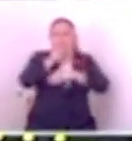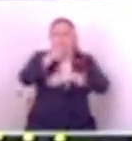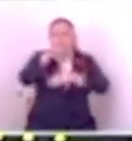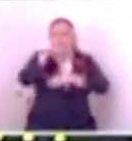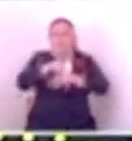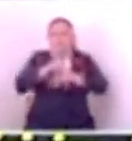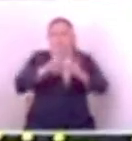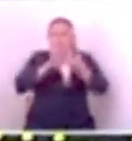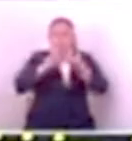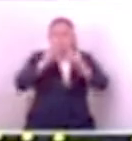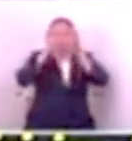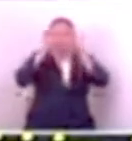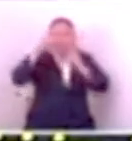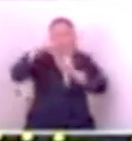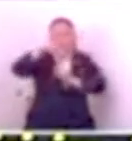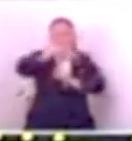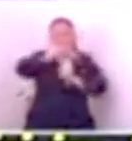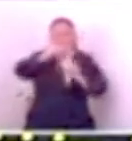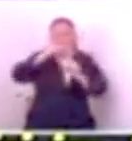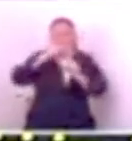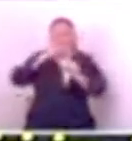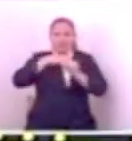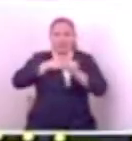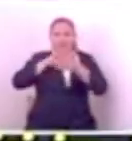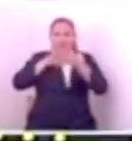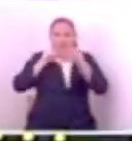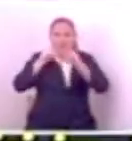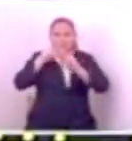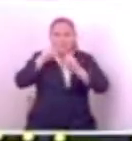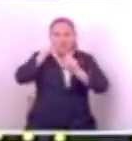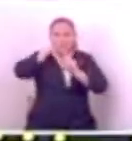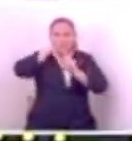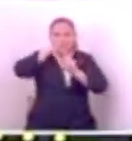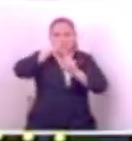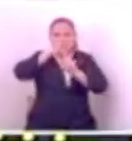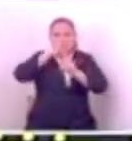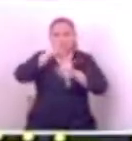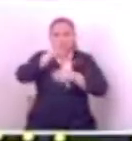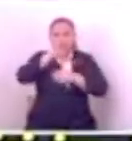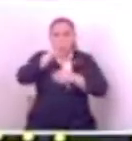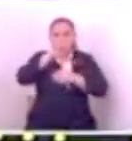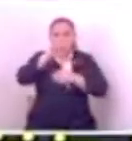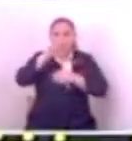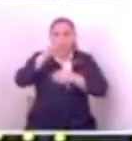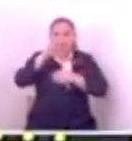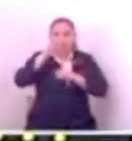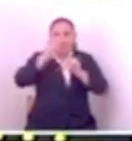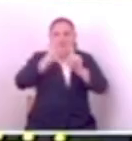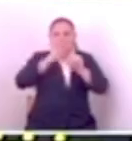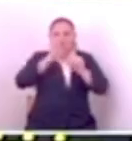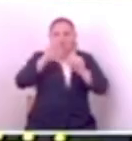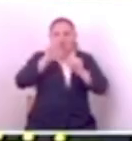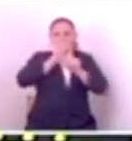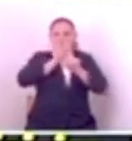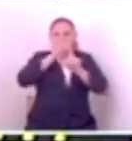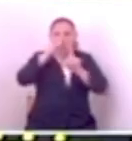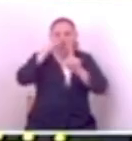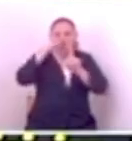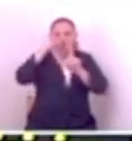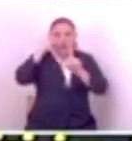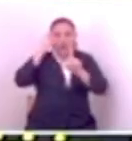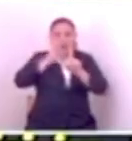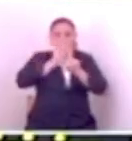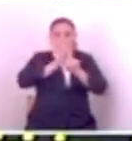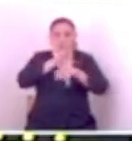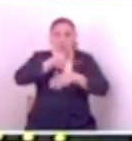Aquí se han hablado de algunos casos. Yo voy a hablar de un caso de un vecino de Don Tepeque, Don Raúl. Era el corredor de un bus.